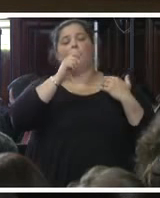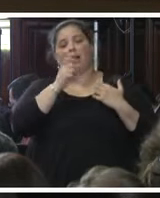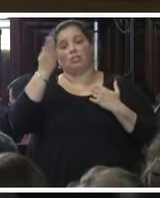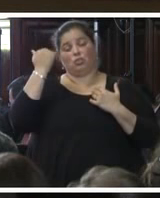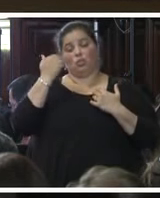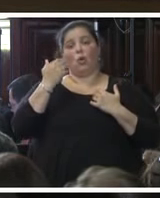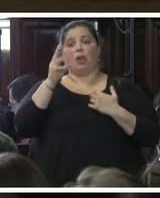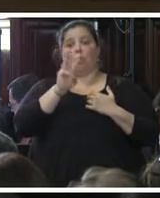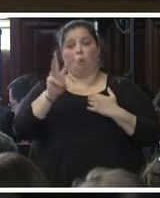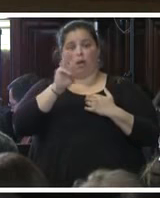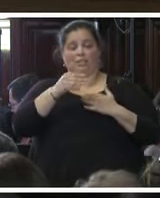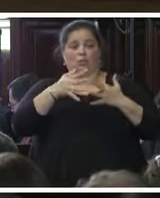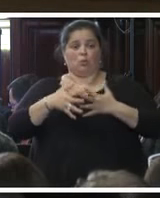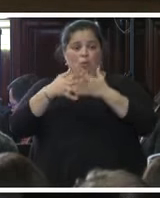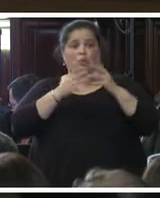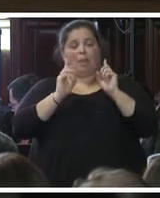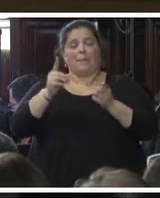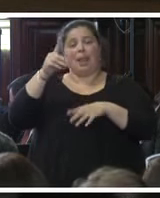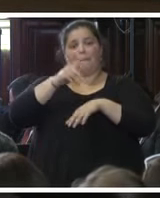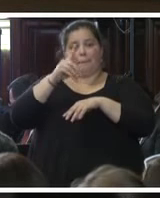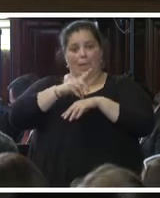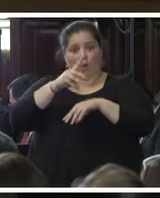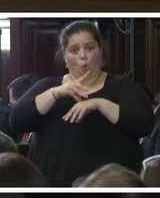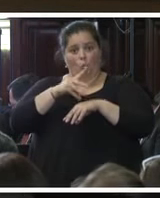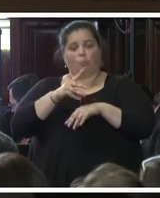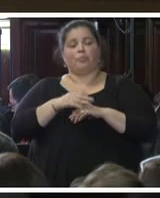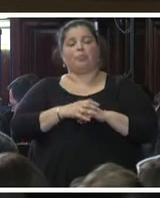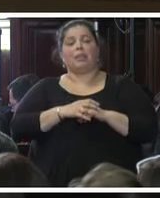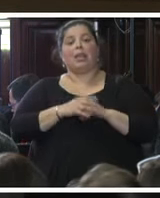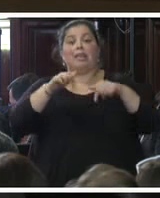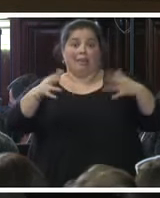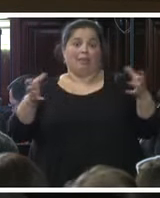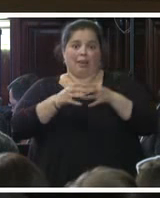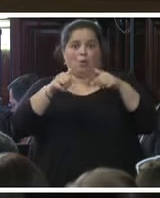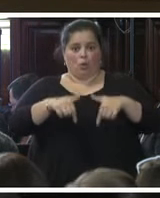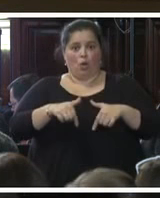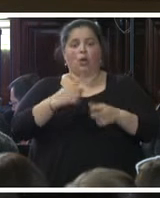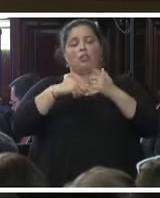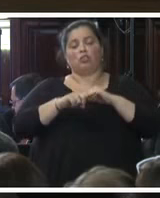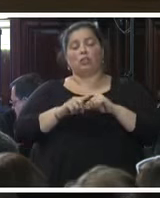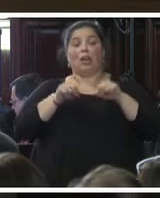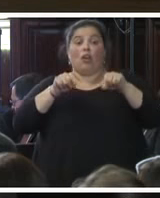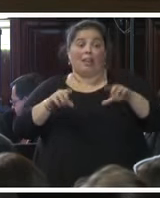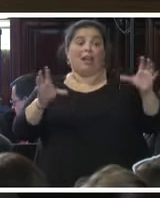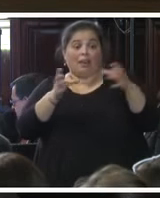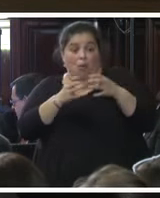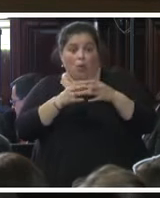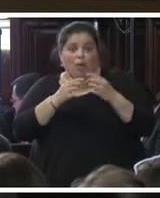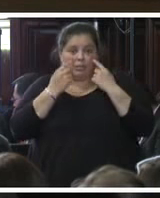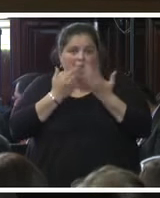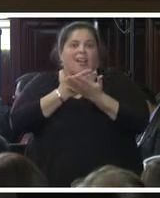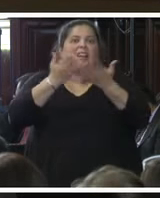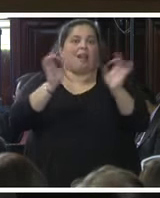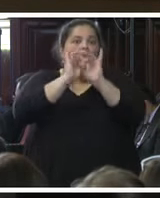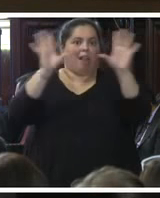en Lima, Perú, y esta reunión. Con ello, queda claro que el Estado mexicano ha dado